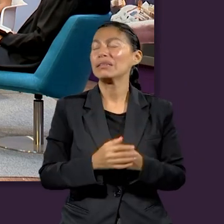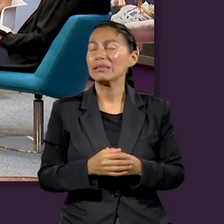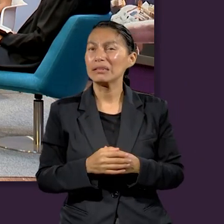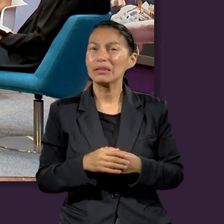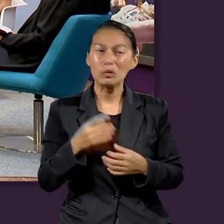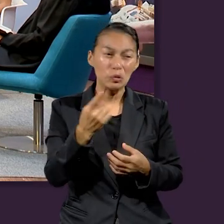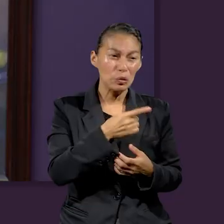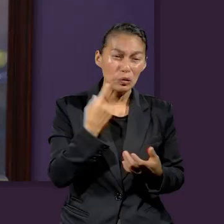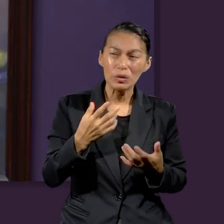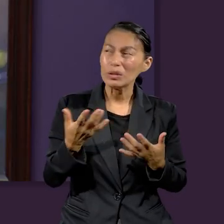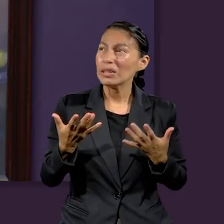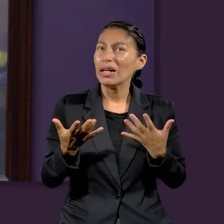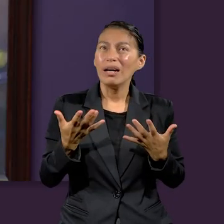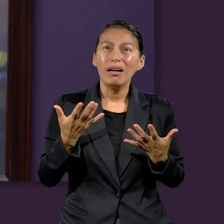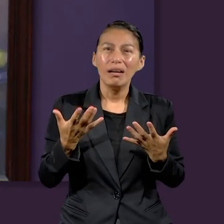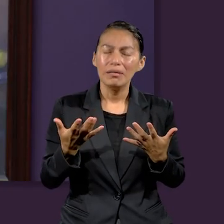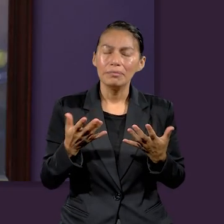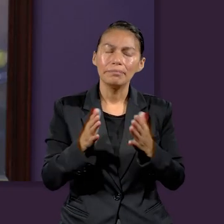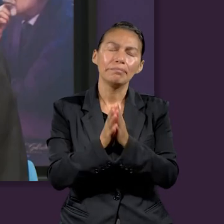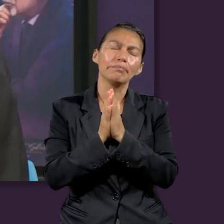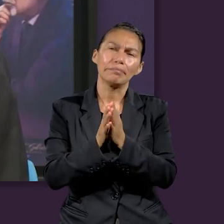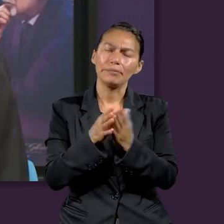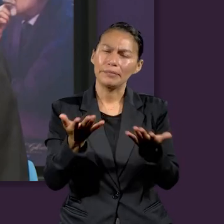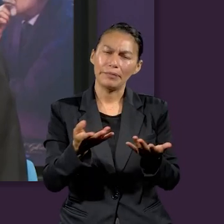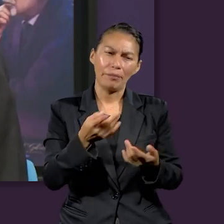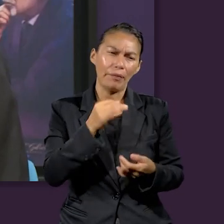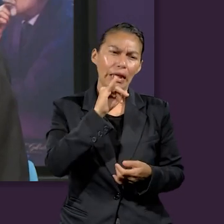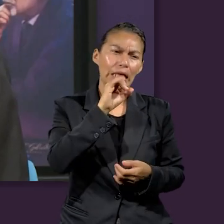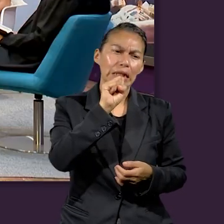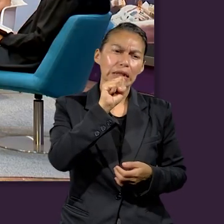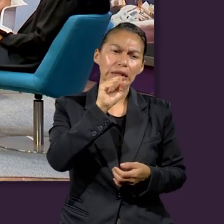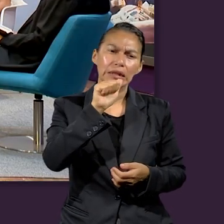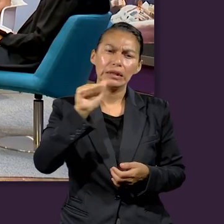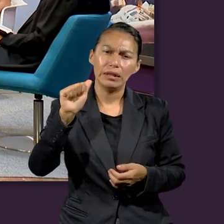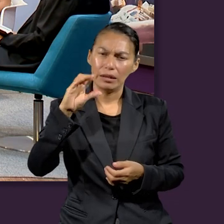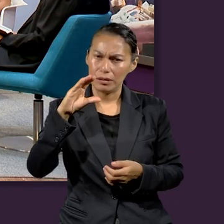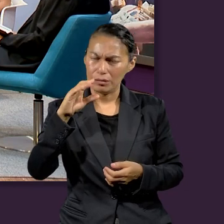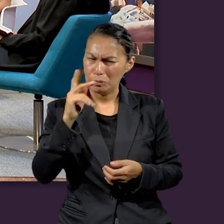de Dios. Y entonces, Isaac, me gustaría hacerte una pregunta. Sí.